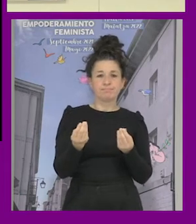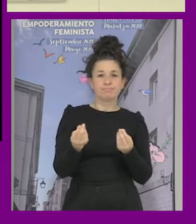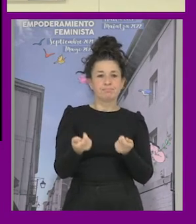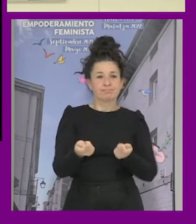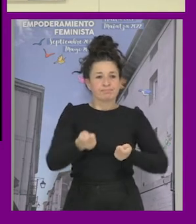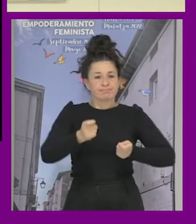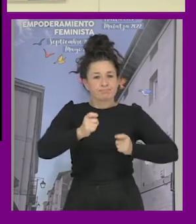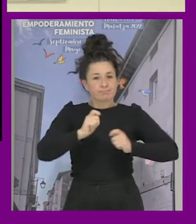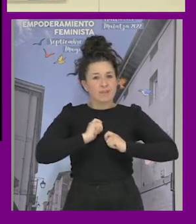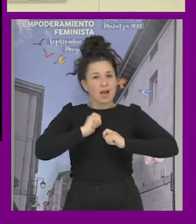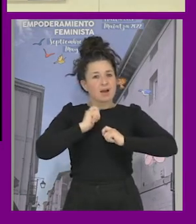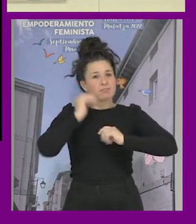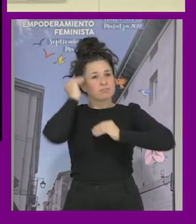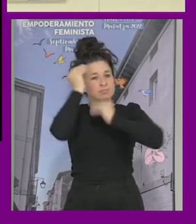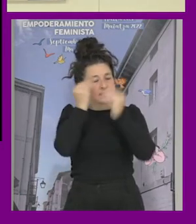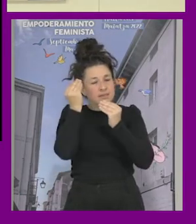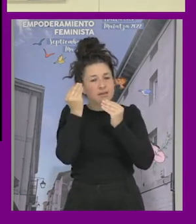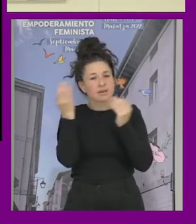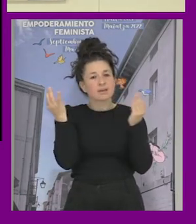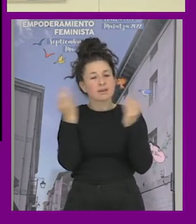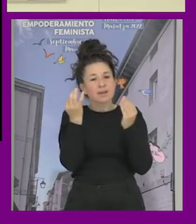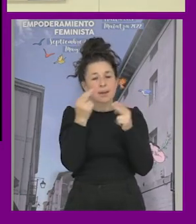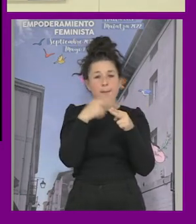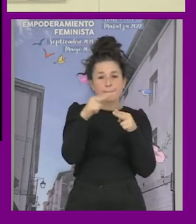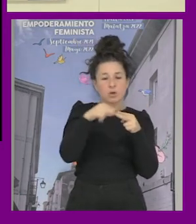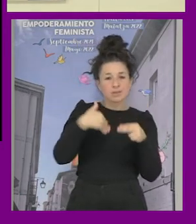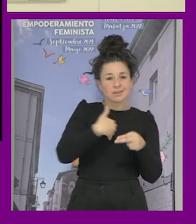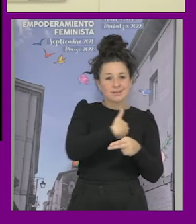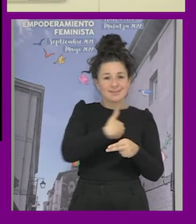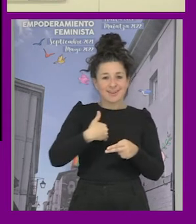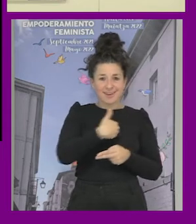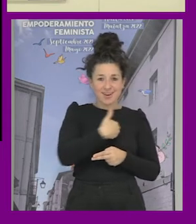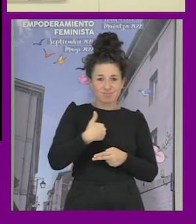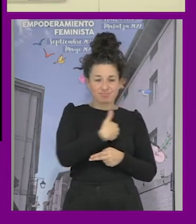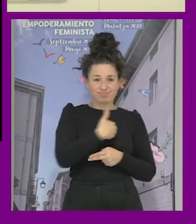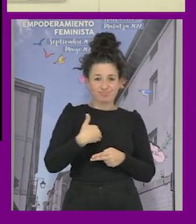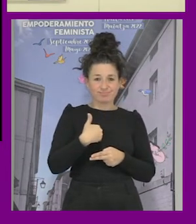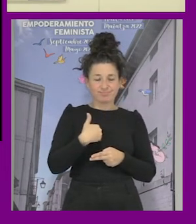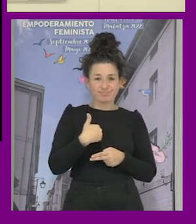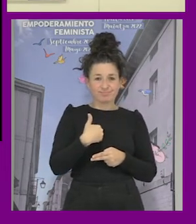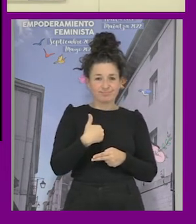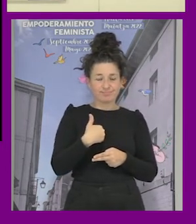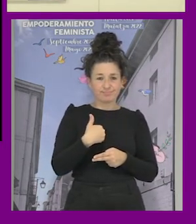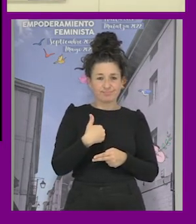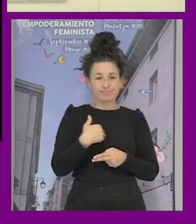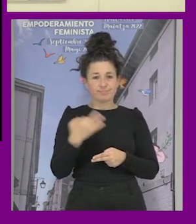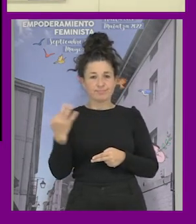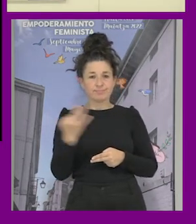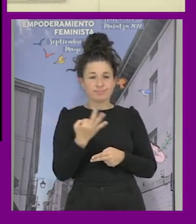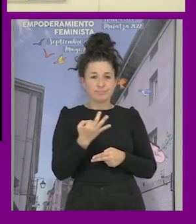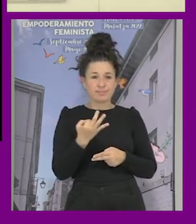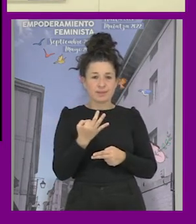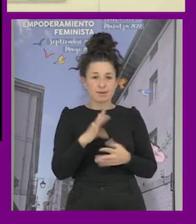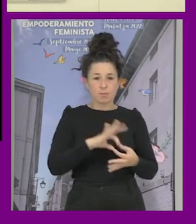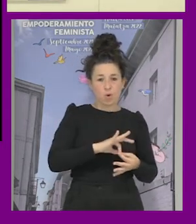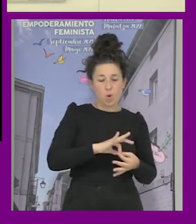pensar en que las políticas de género deberían articular tanto las políticas de igualdad mujer